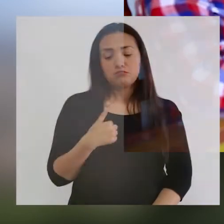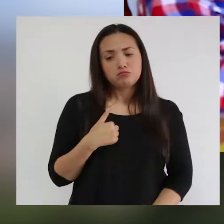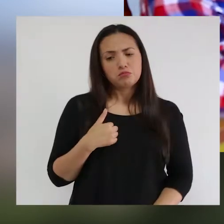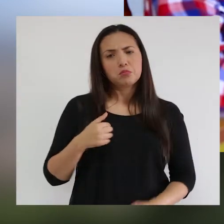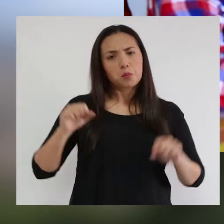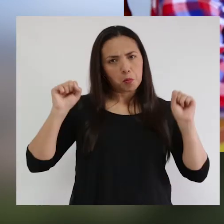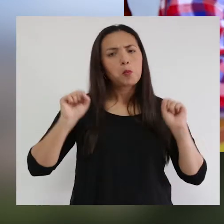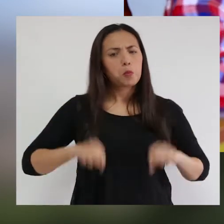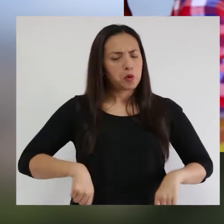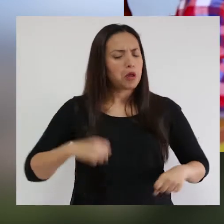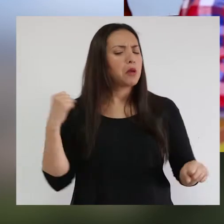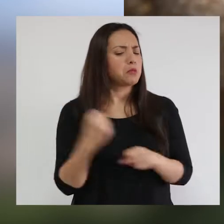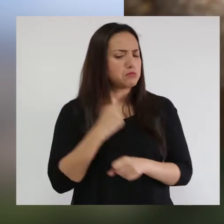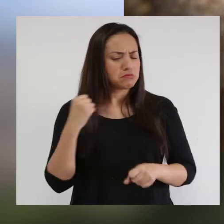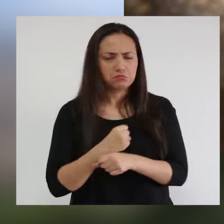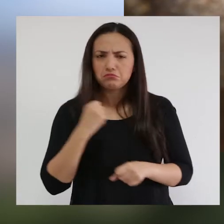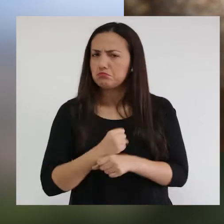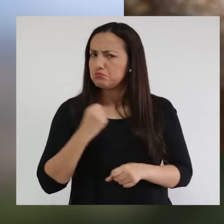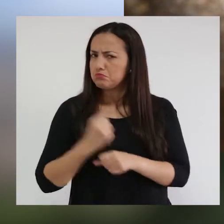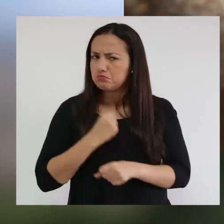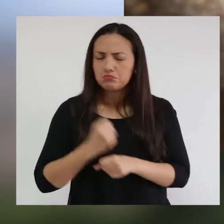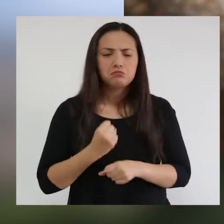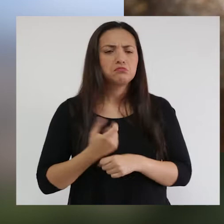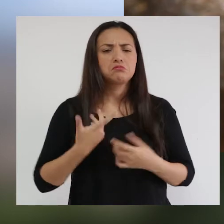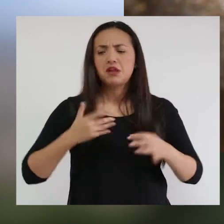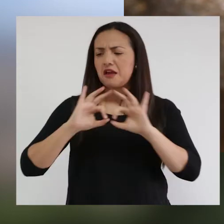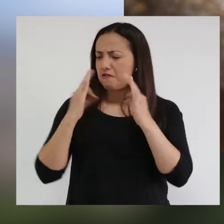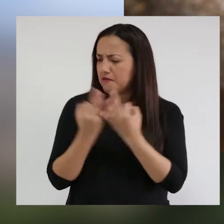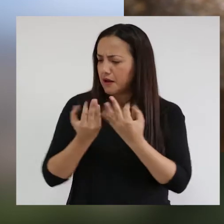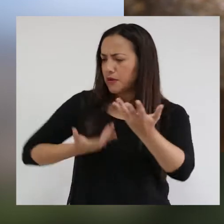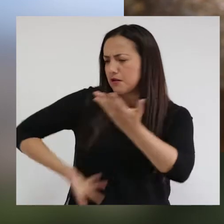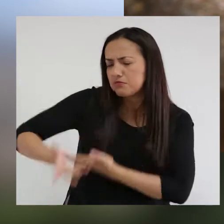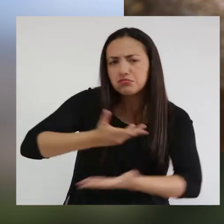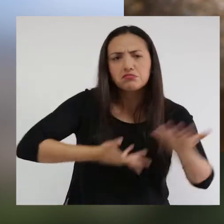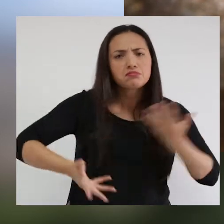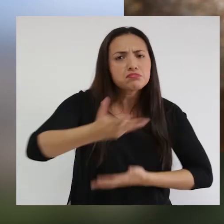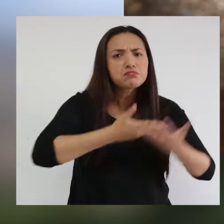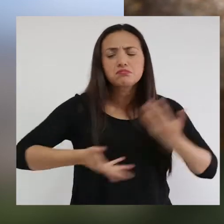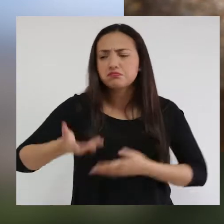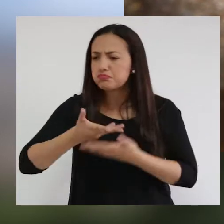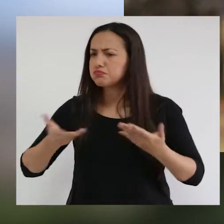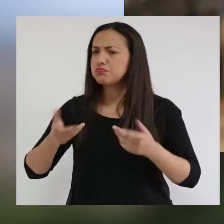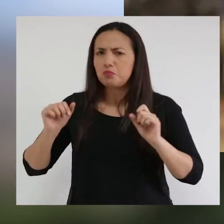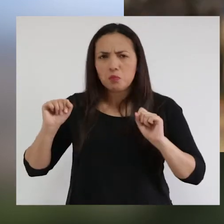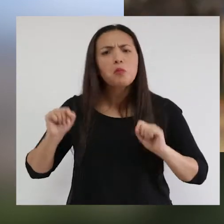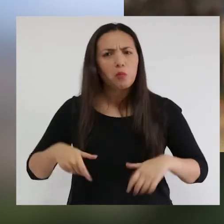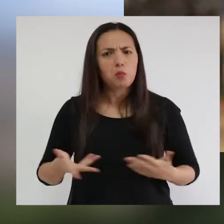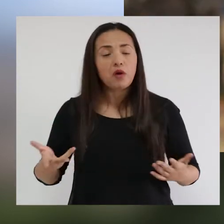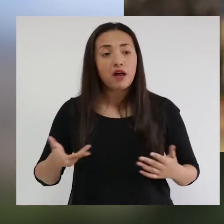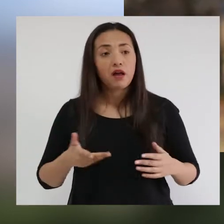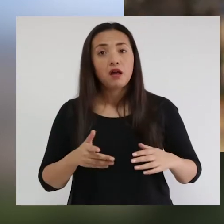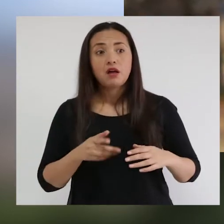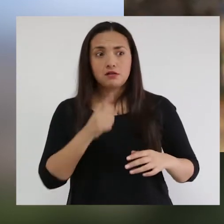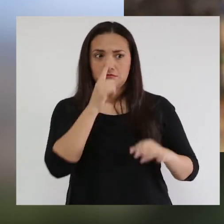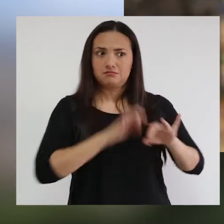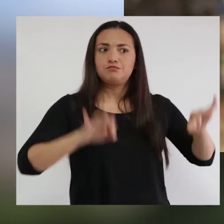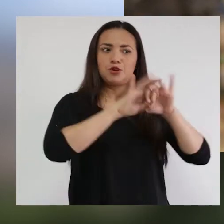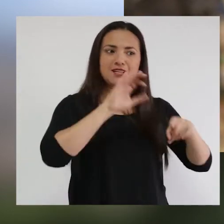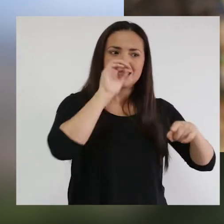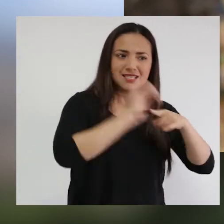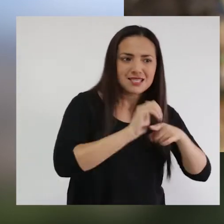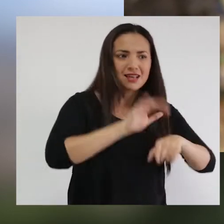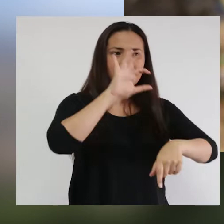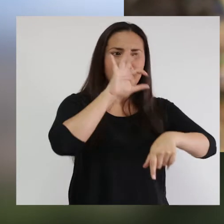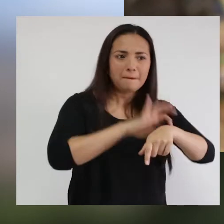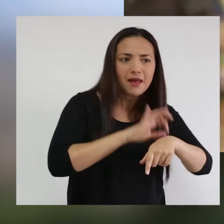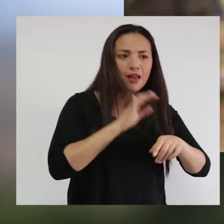Nosotros podemos continuar trabajando, estando con la familia, compartiendo sin dejar de lado las